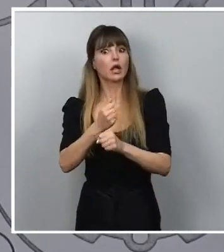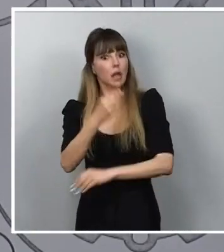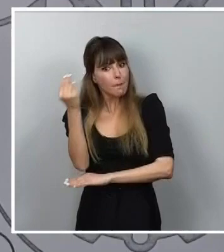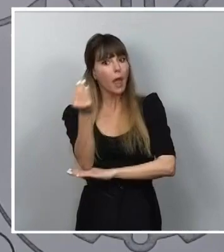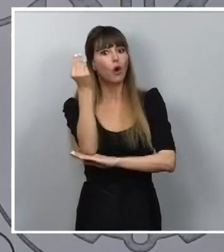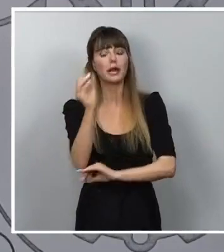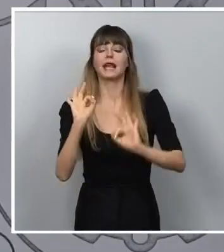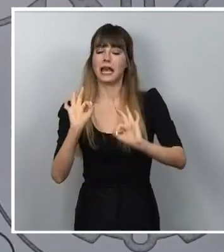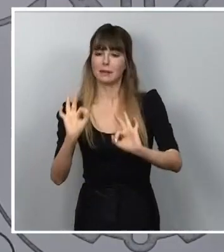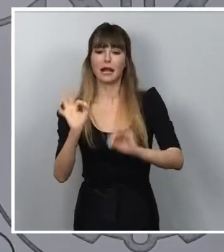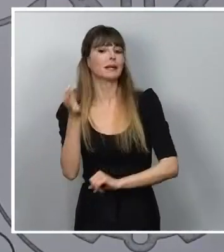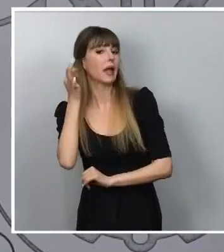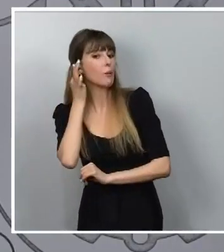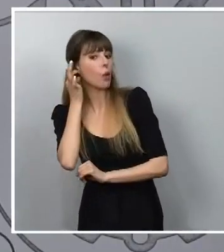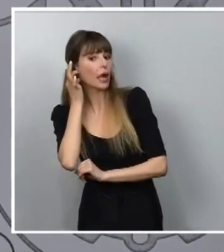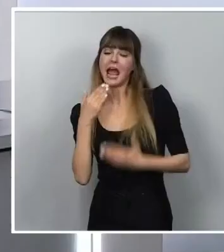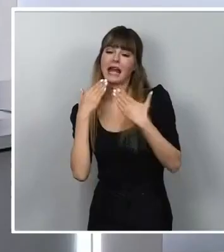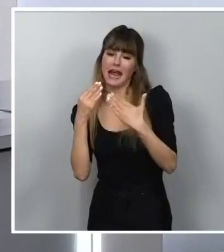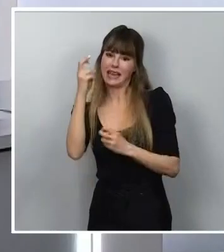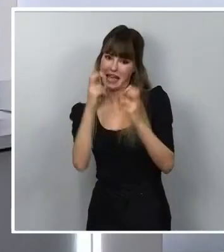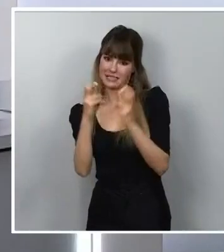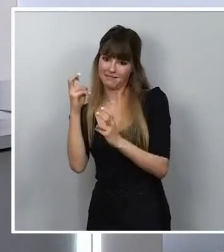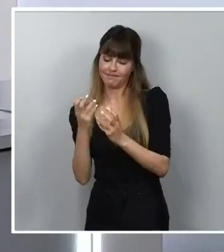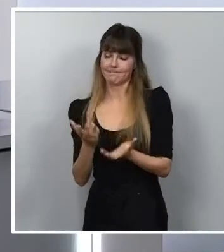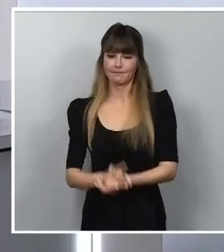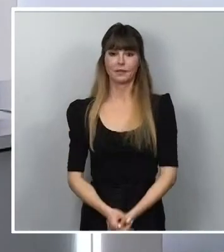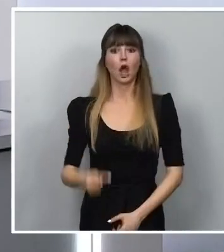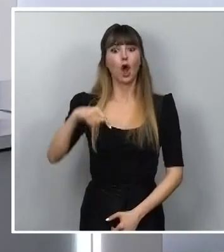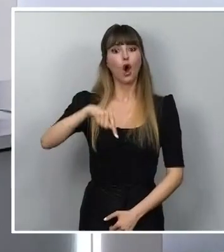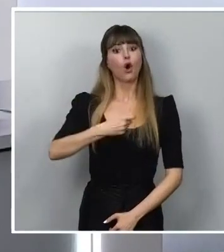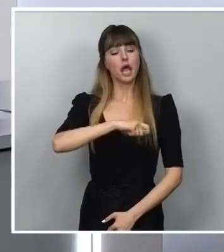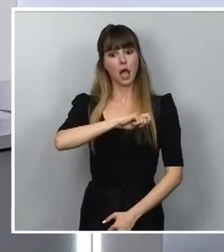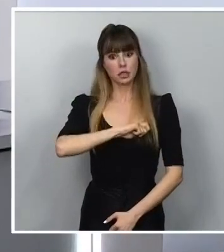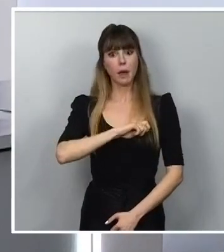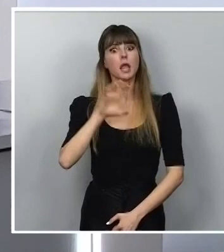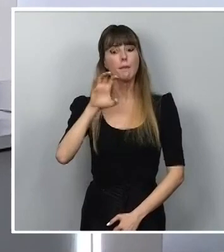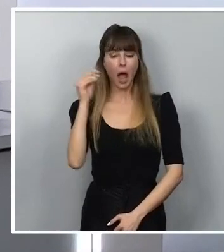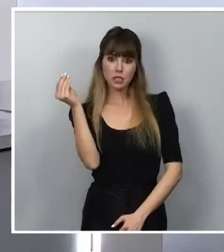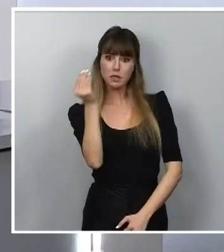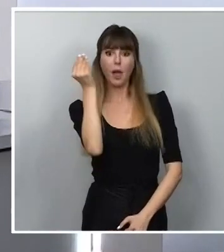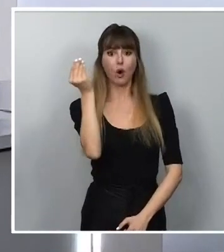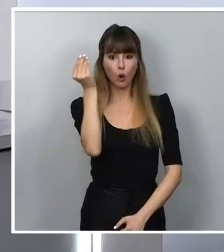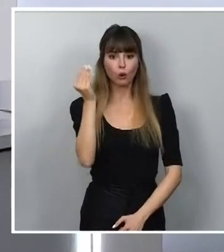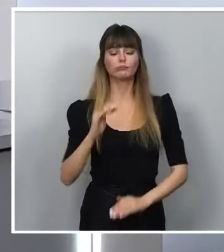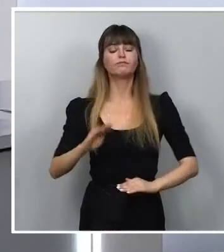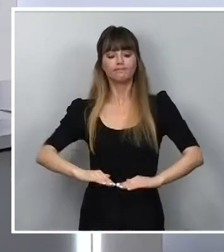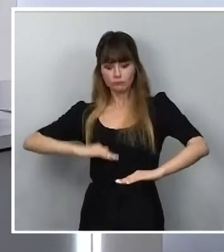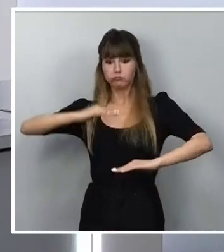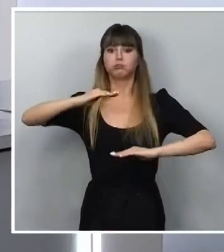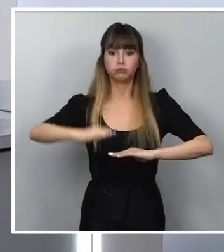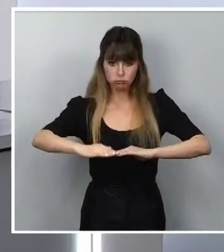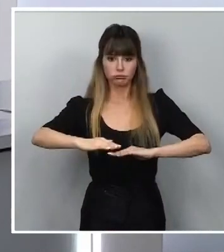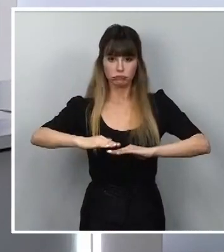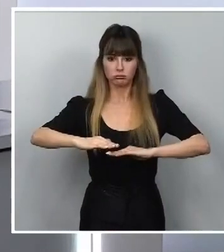de las trabajadoras de nuestro país. Bueno, creo que hoy España es un país mejor y damos un paso decidido